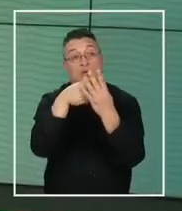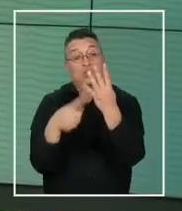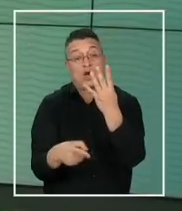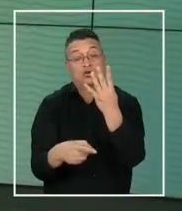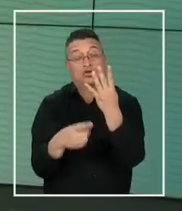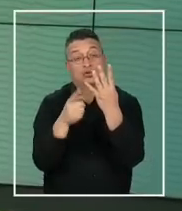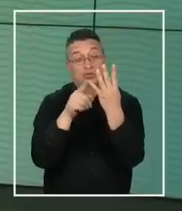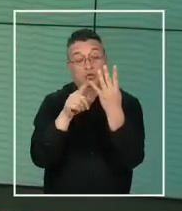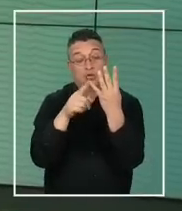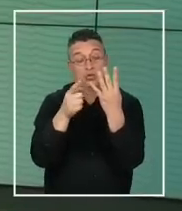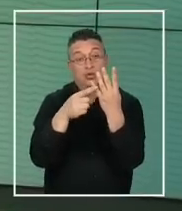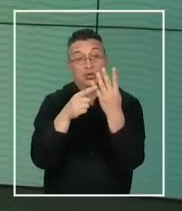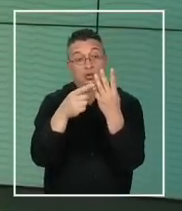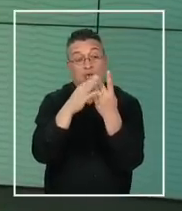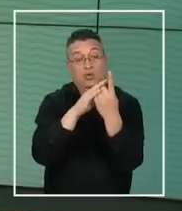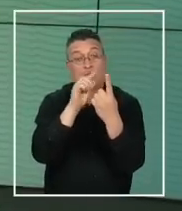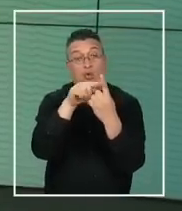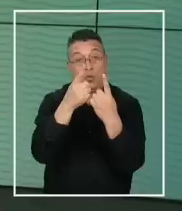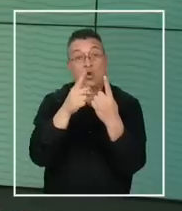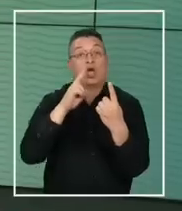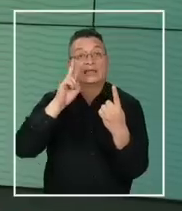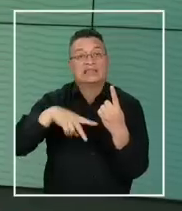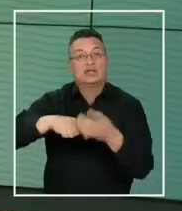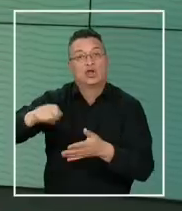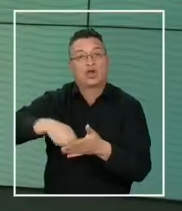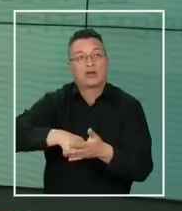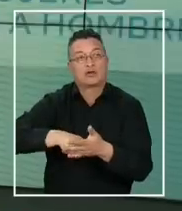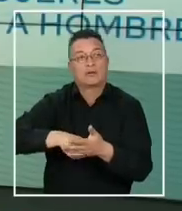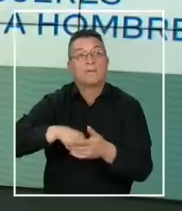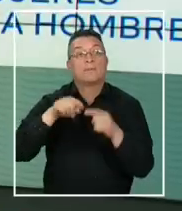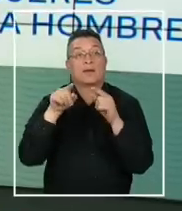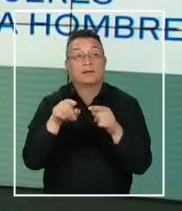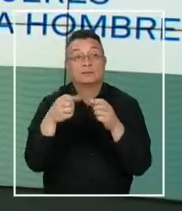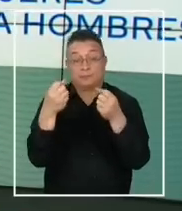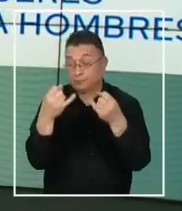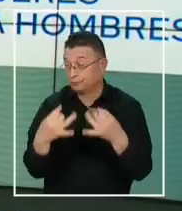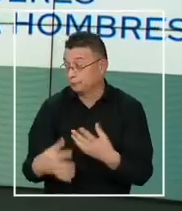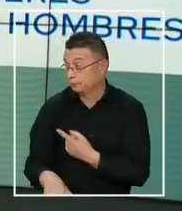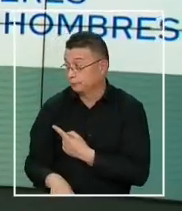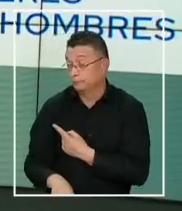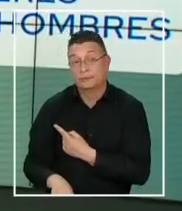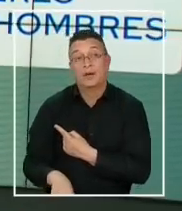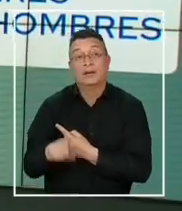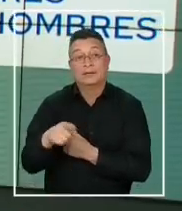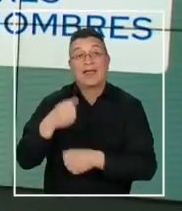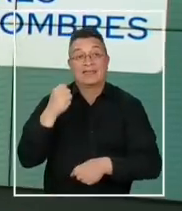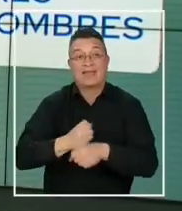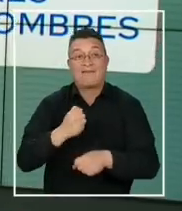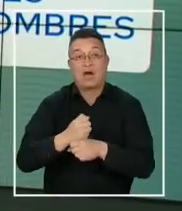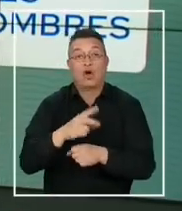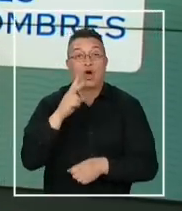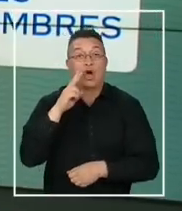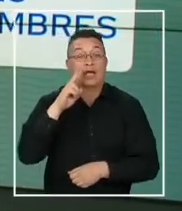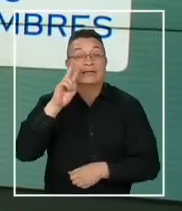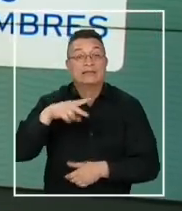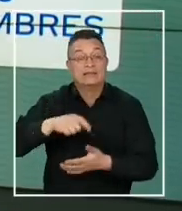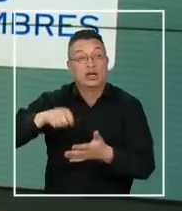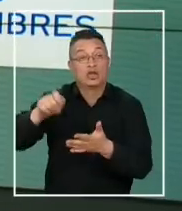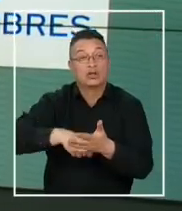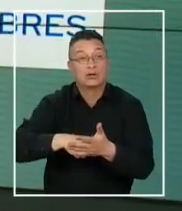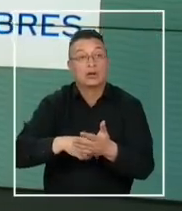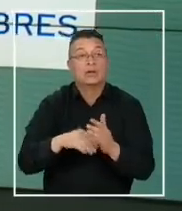personas en nuestro país trabaja en el mercado informal y este número es el más decidor. Este tipo de trabajo, el informal, creció